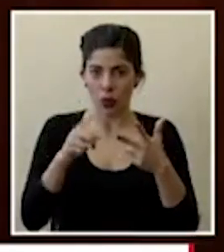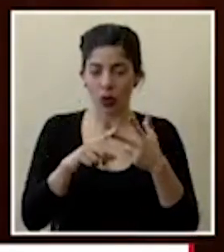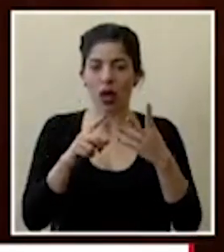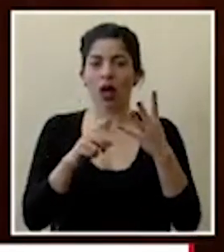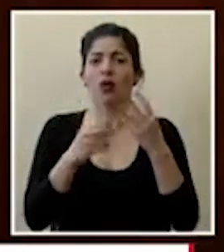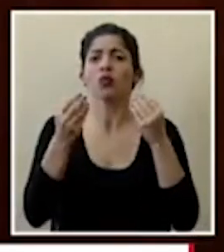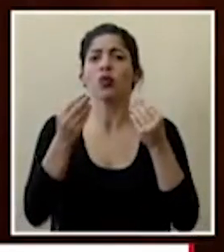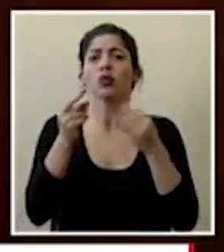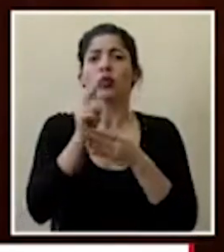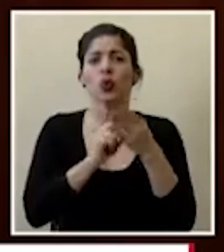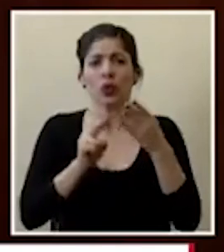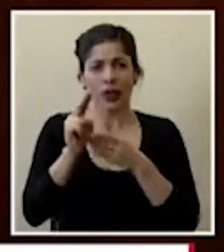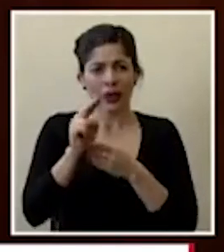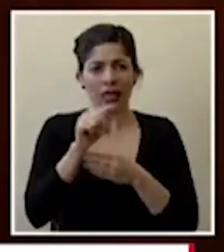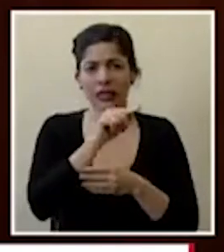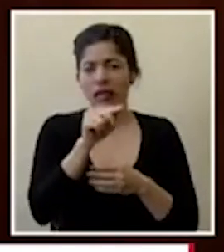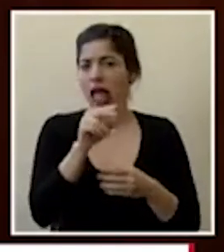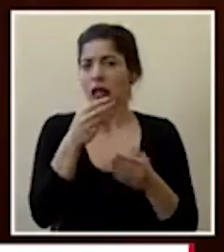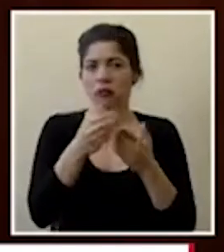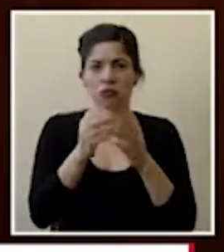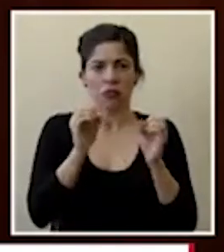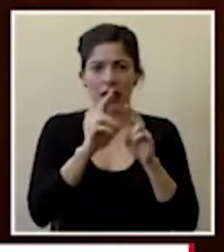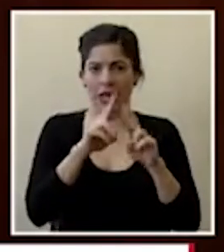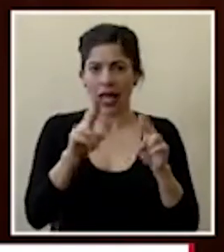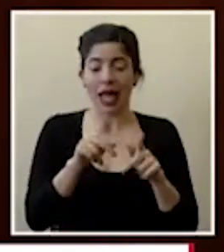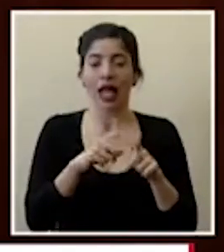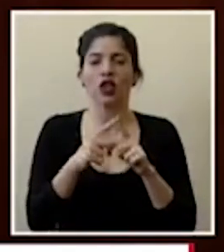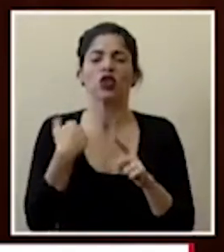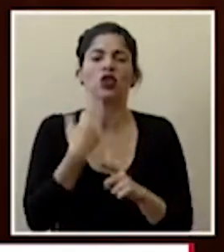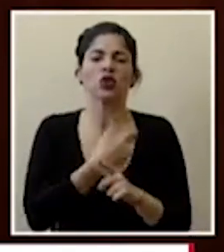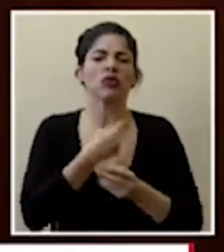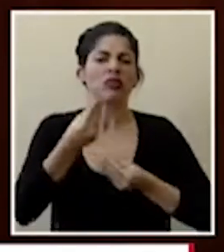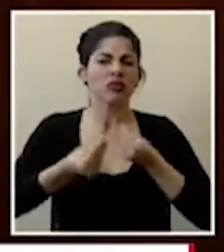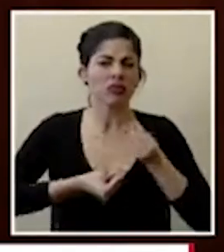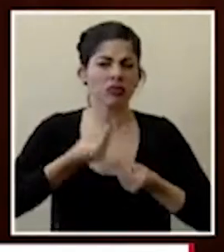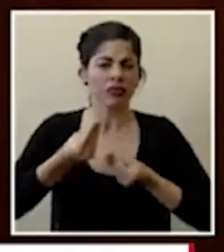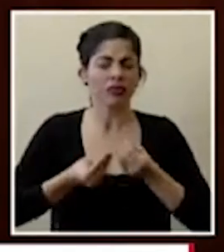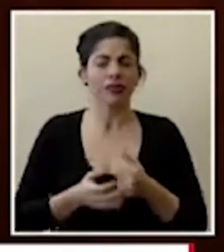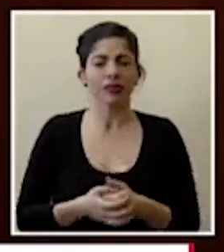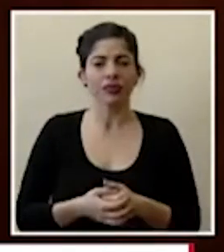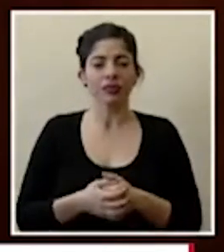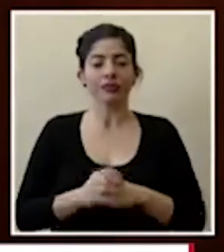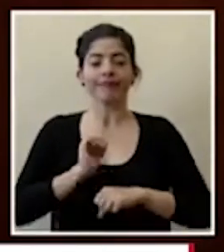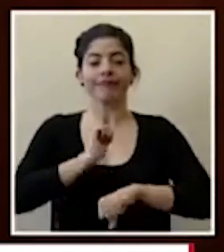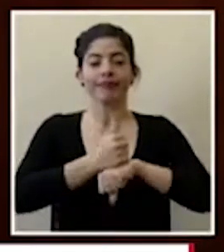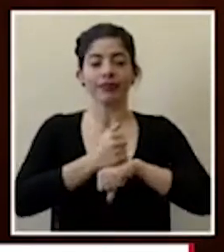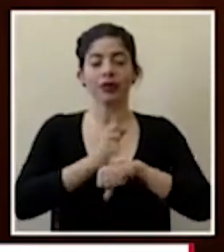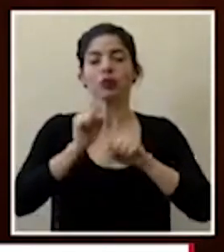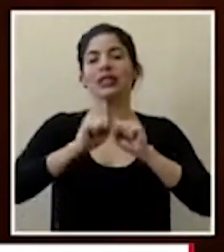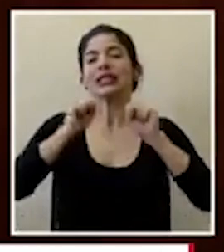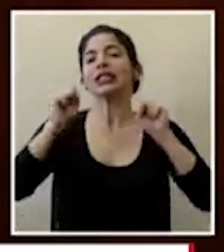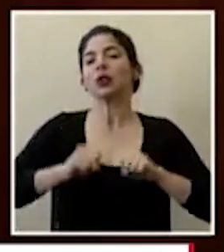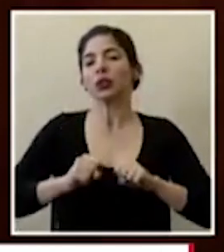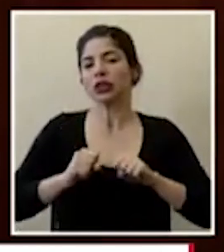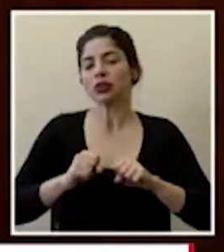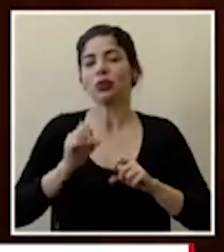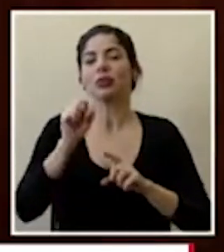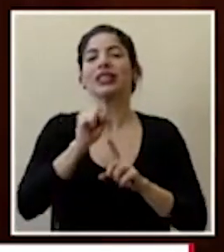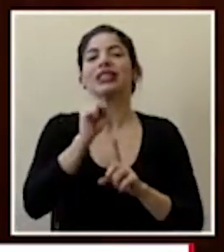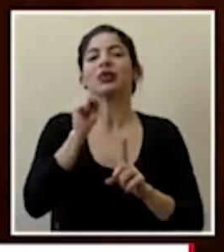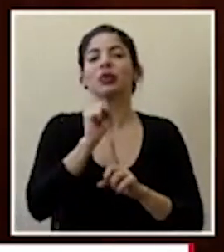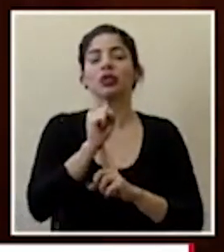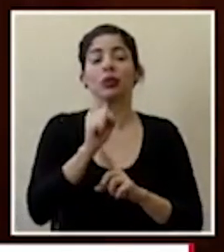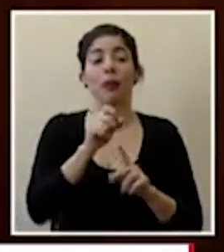universidades entonces lo que hemos hecho es poder generar un una situación en donde las personas